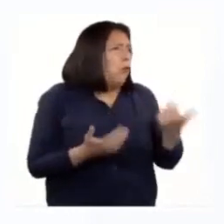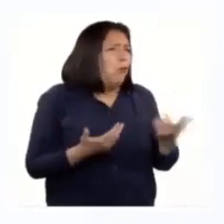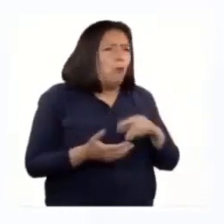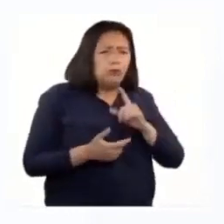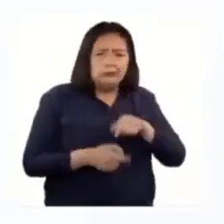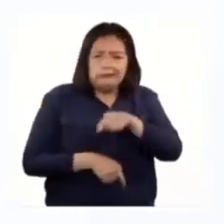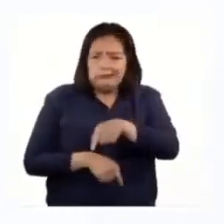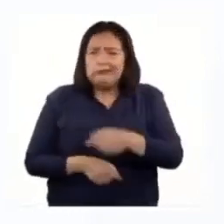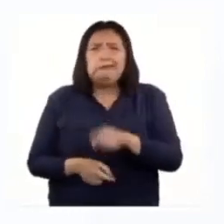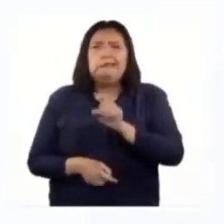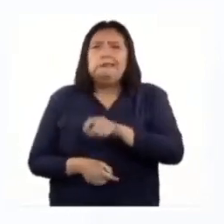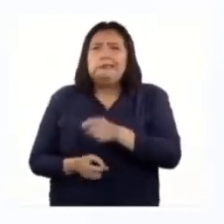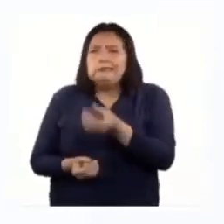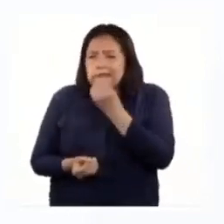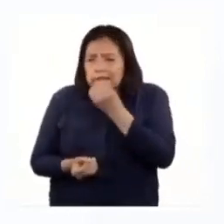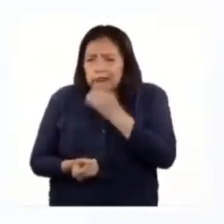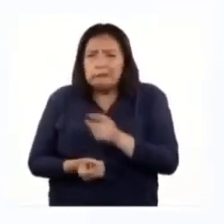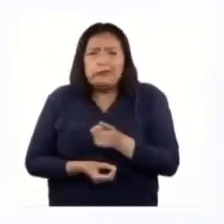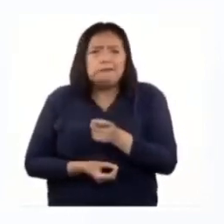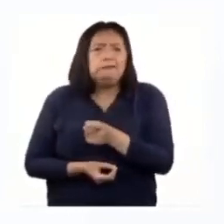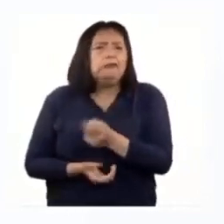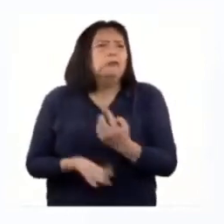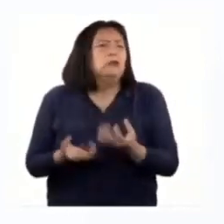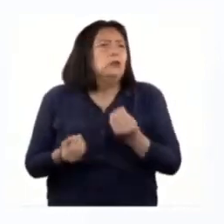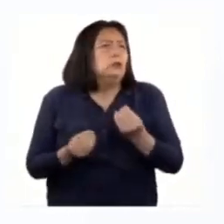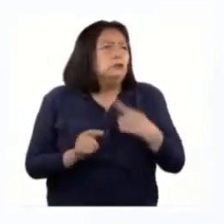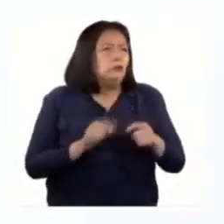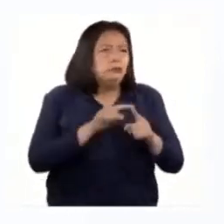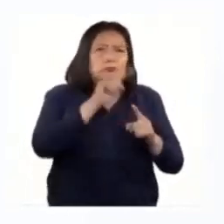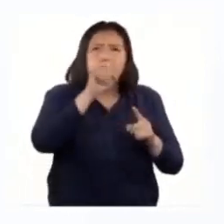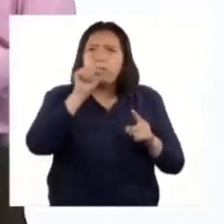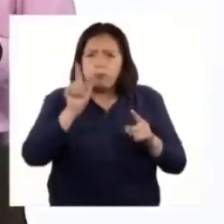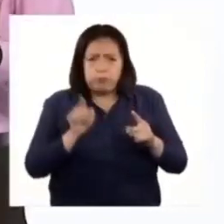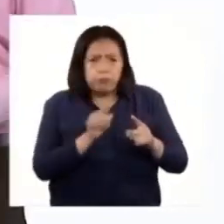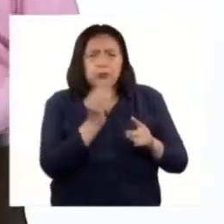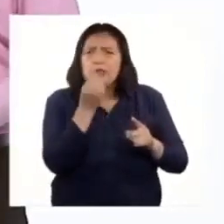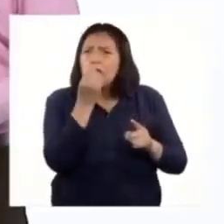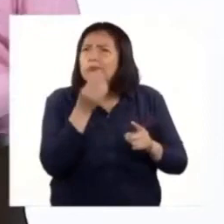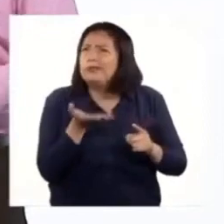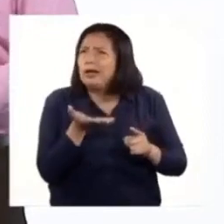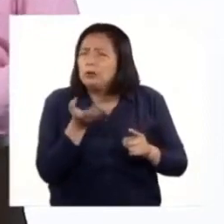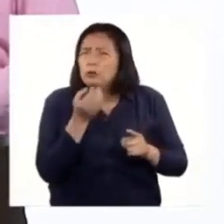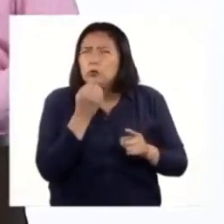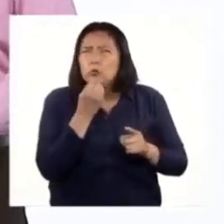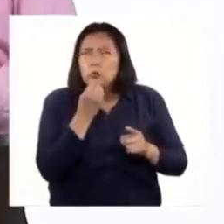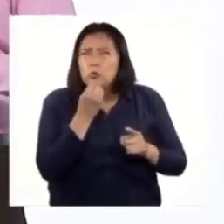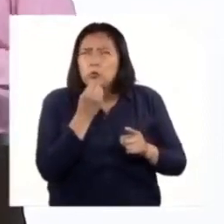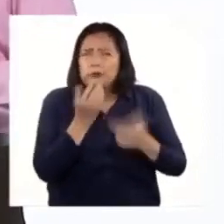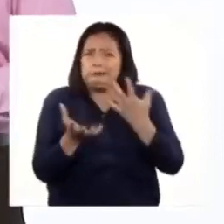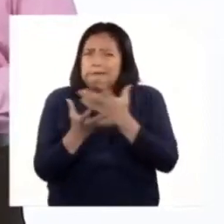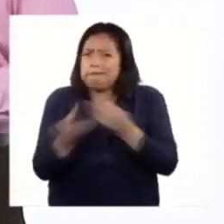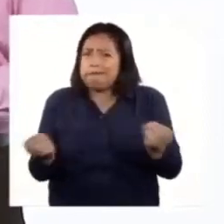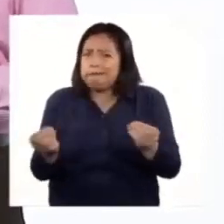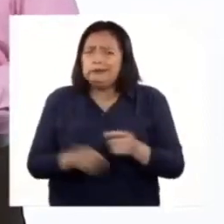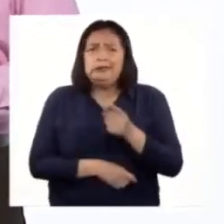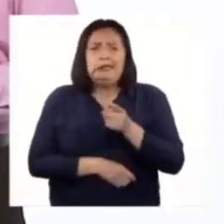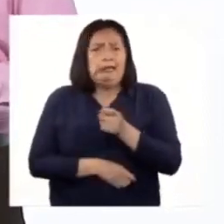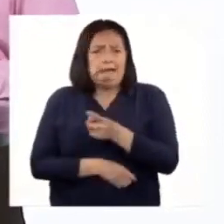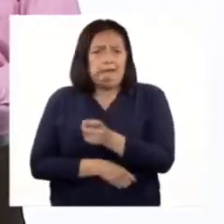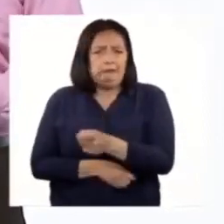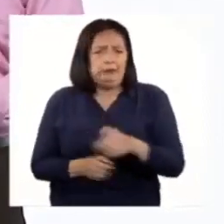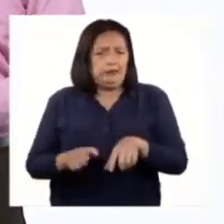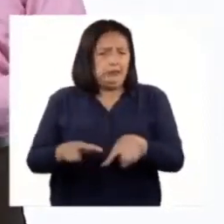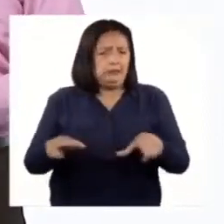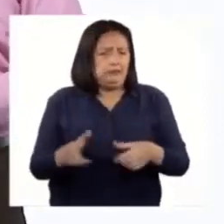que dependen de la lombriz como parte de su cadena alimentaria? Bueno, si desaparecieran las lombrices de mi